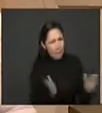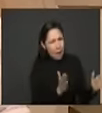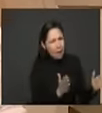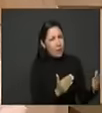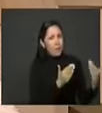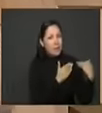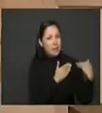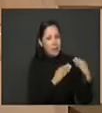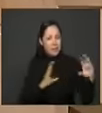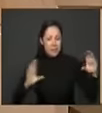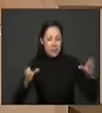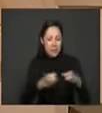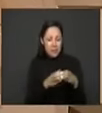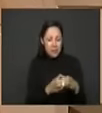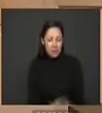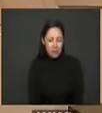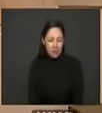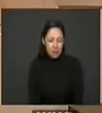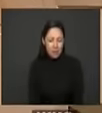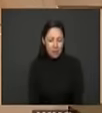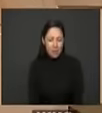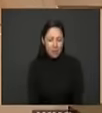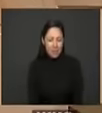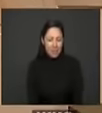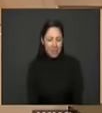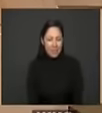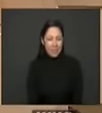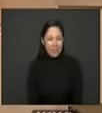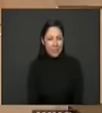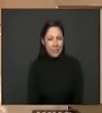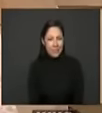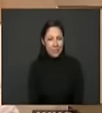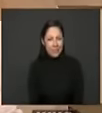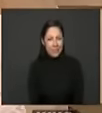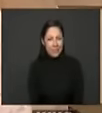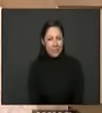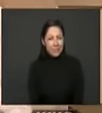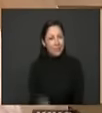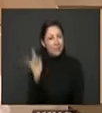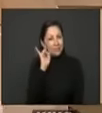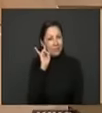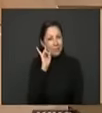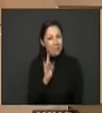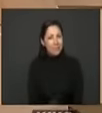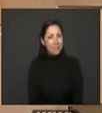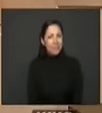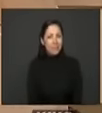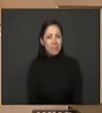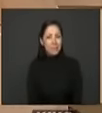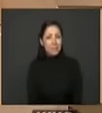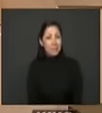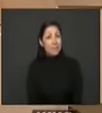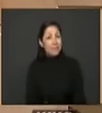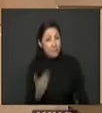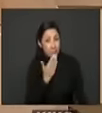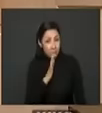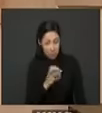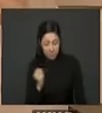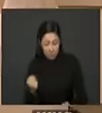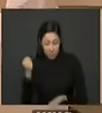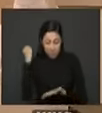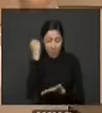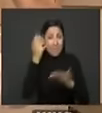de Paz, después de mucho discutirlo entre nosotros, preguntarle a las diferentes entidades, les quiere proponer, es que las inversiones de lo que llamamos